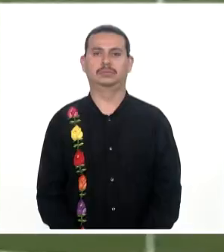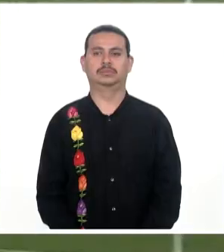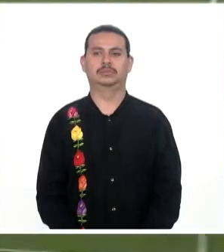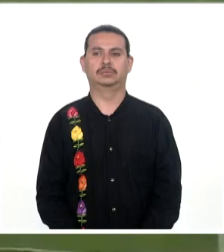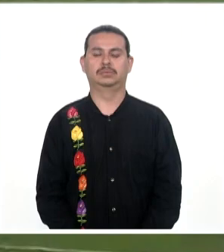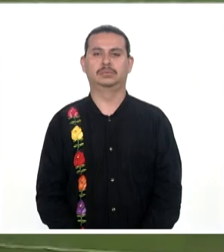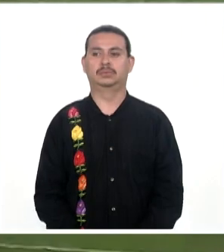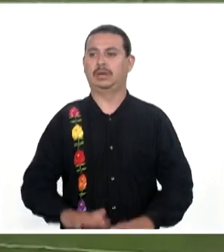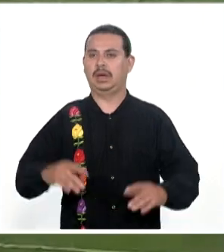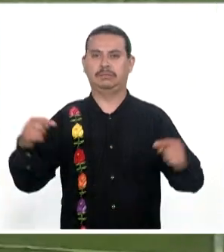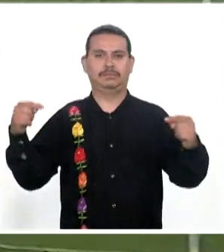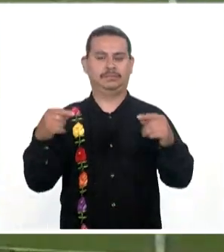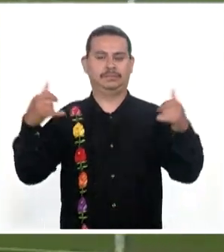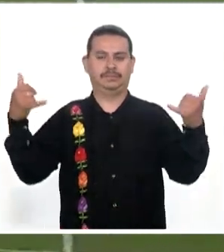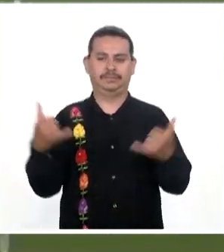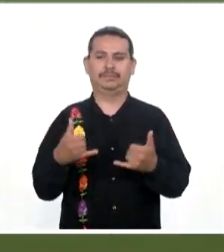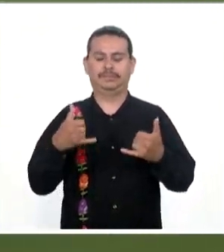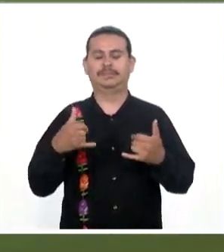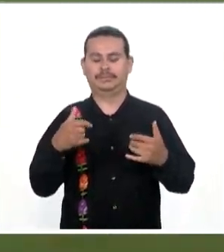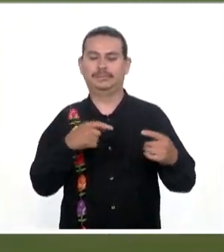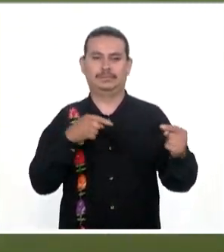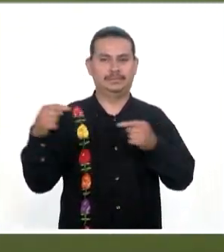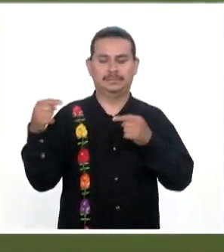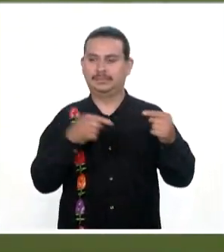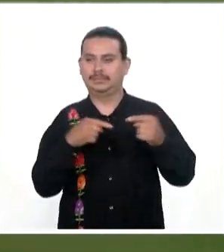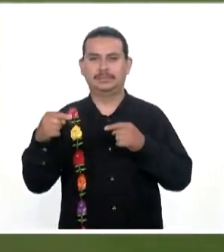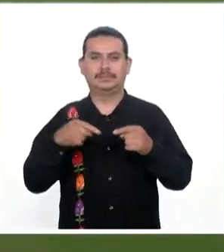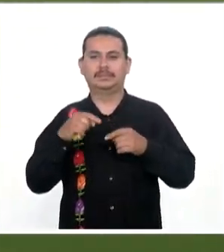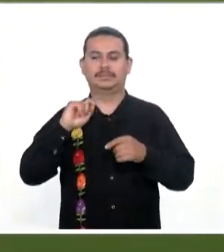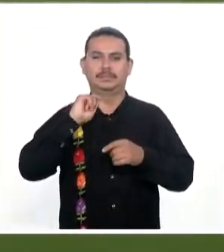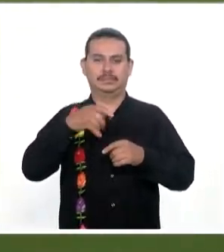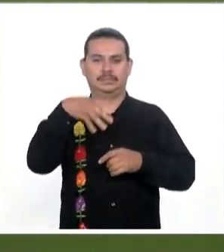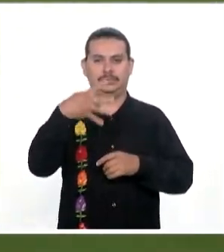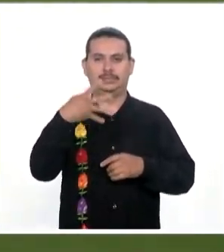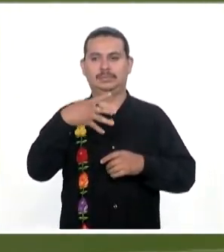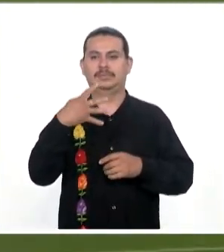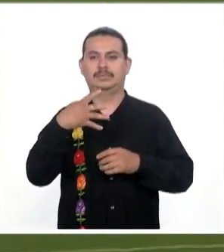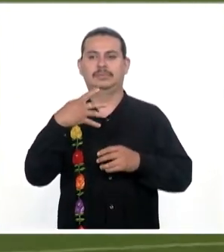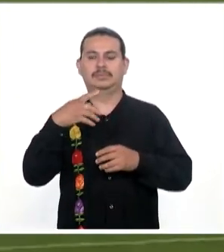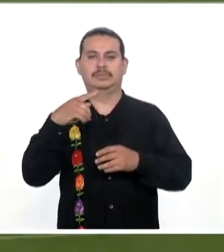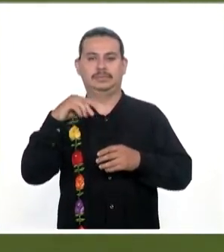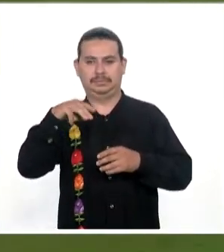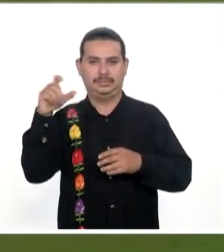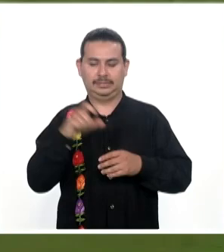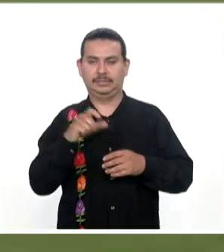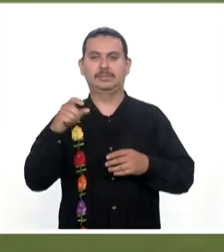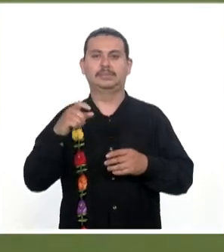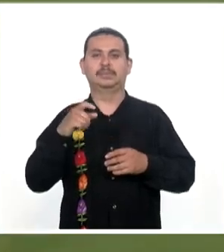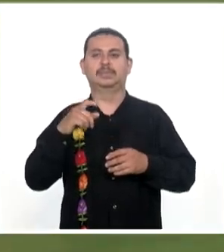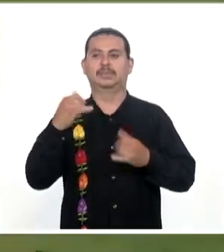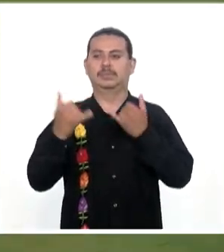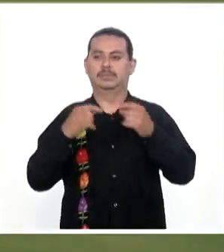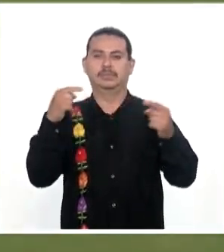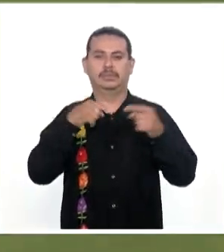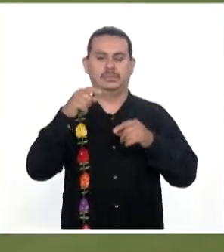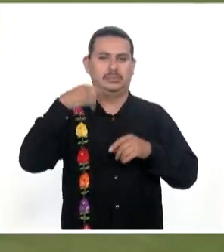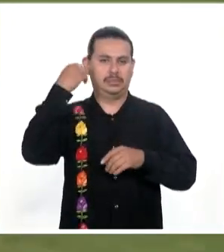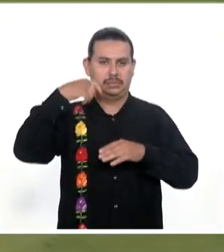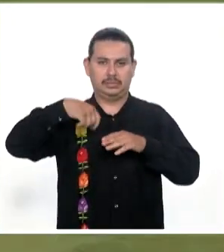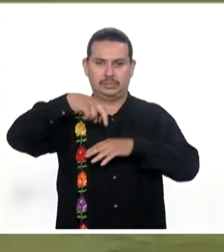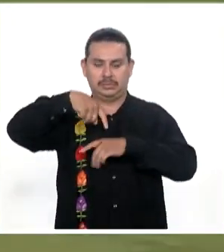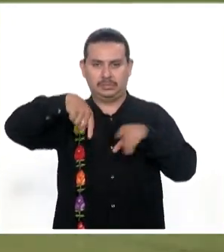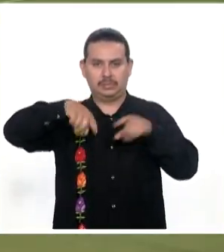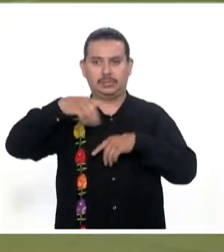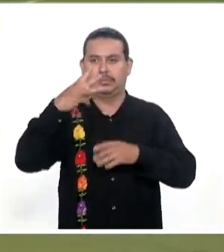Después de haber empatado Ante Cimarrones En el duelo Correspondiente A la jornada 14 De la Liga de Expansión MX El conjunto De Alebrijes De Oaxaca